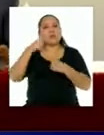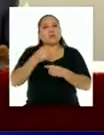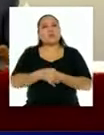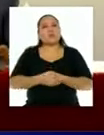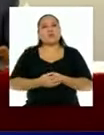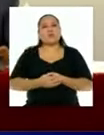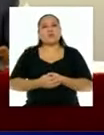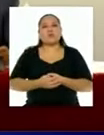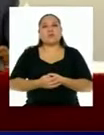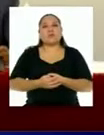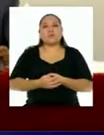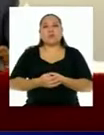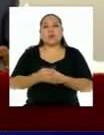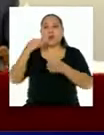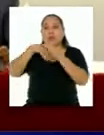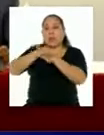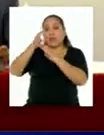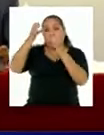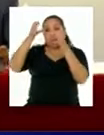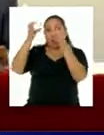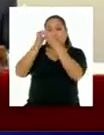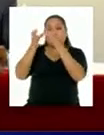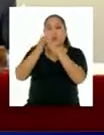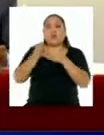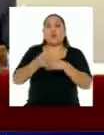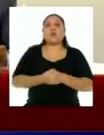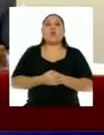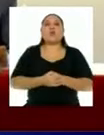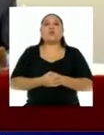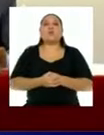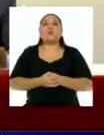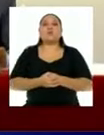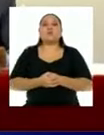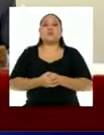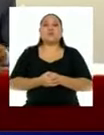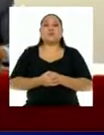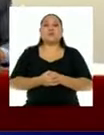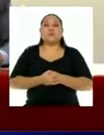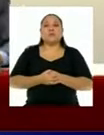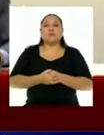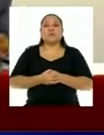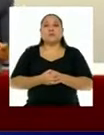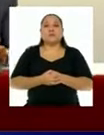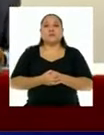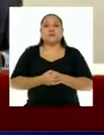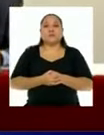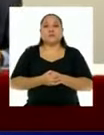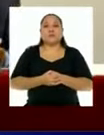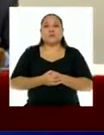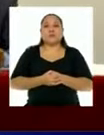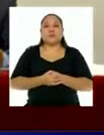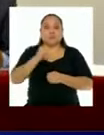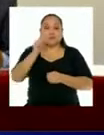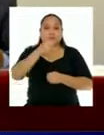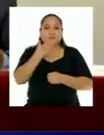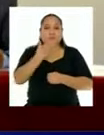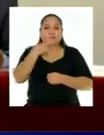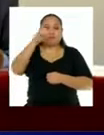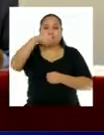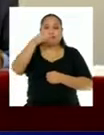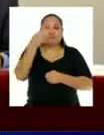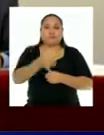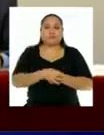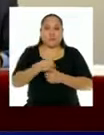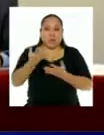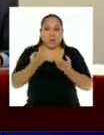del legislativo y qué acciones se tomaría en todo caso? Sí, gracias. Efectivamente,